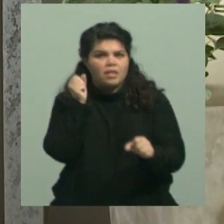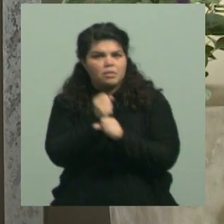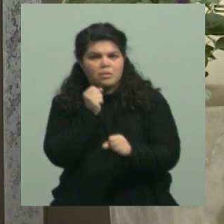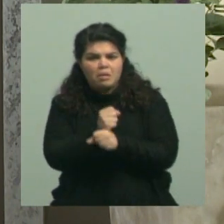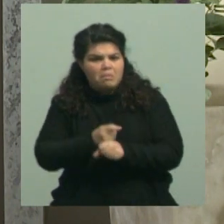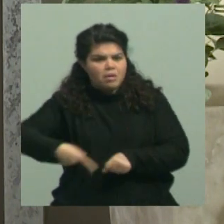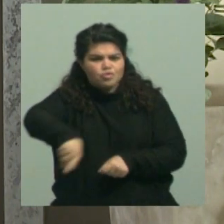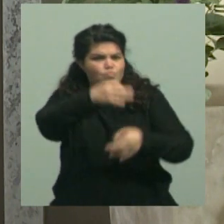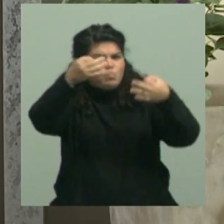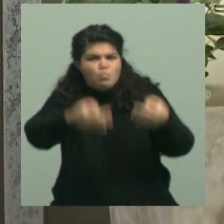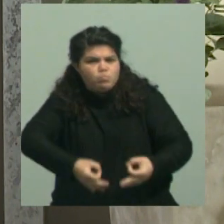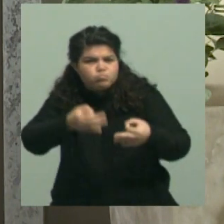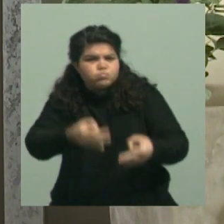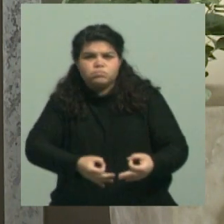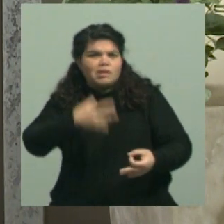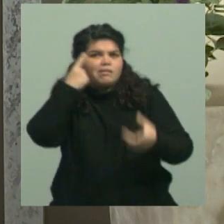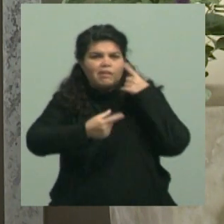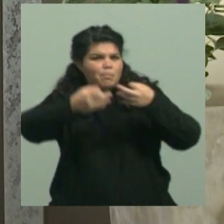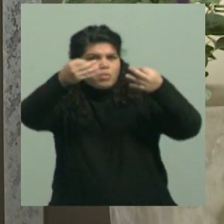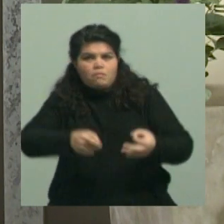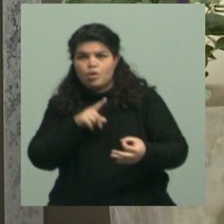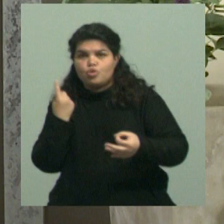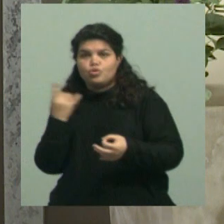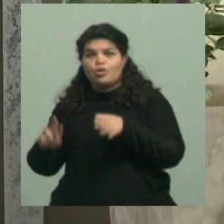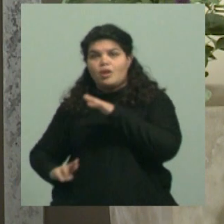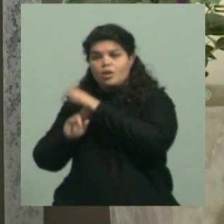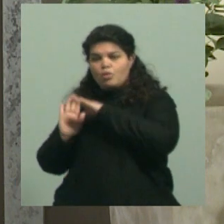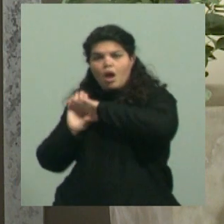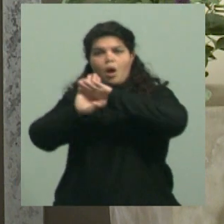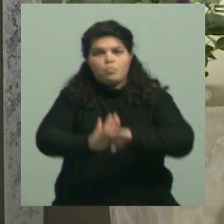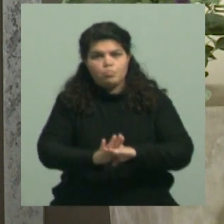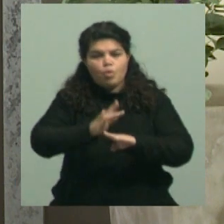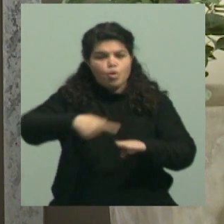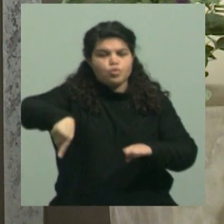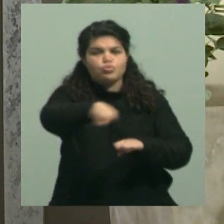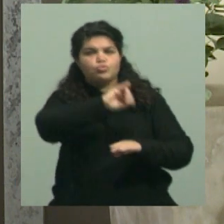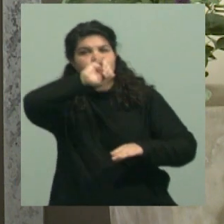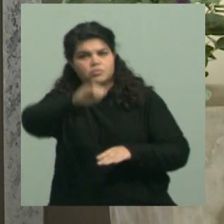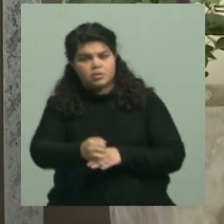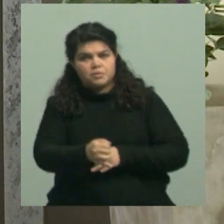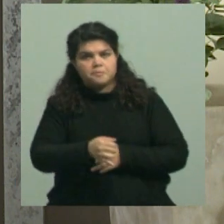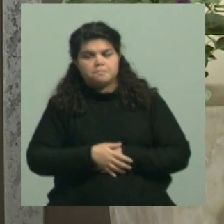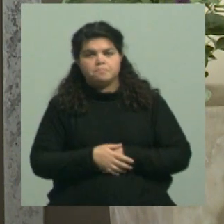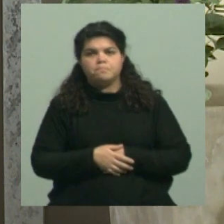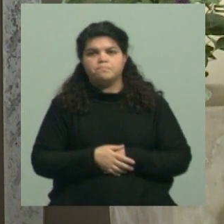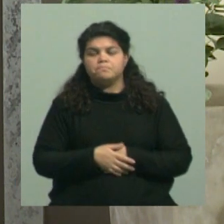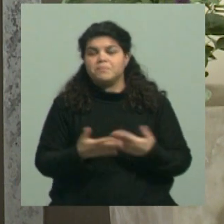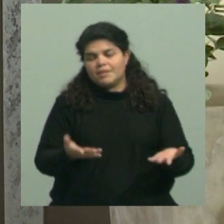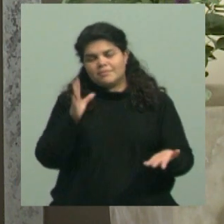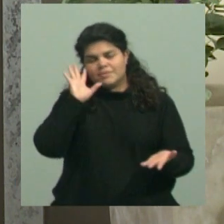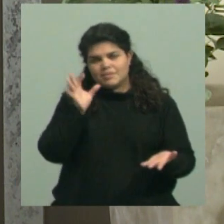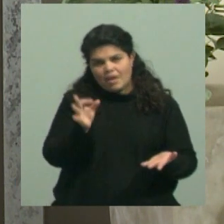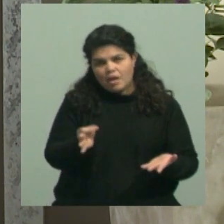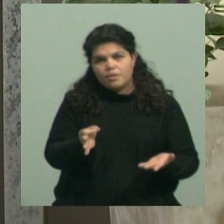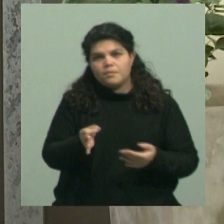Existe la convicción de los rectores del CIN de que es un reclamo justo, y que si bien es cierto, como lo